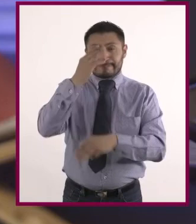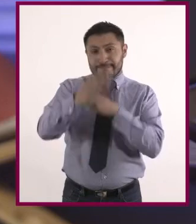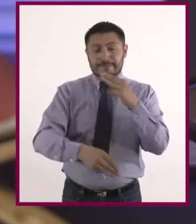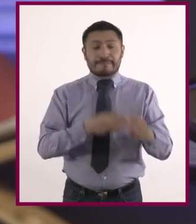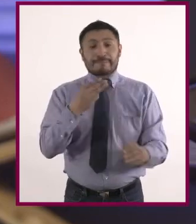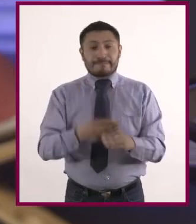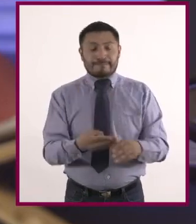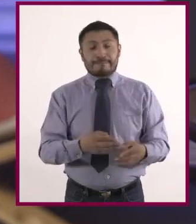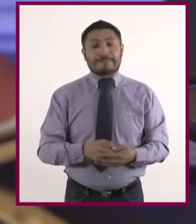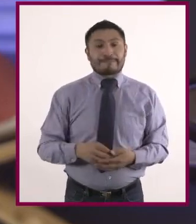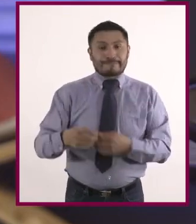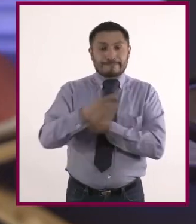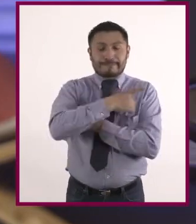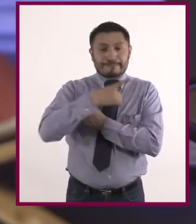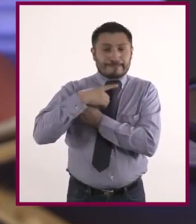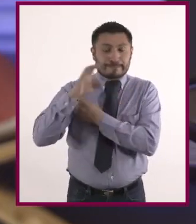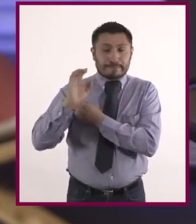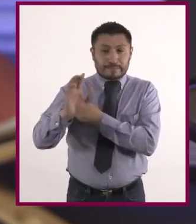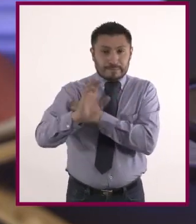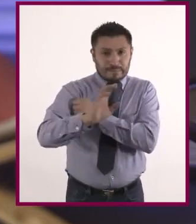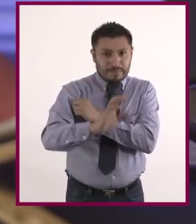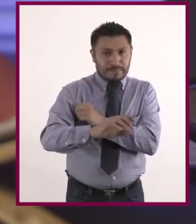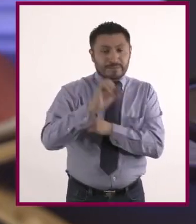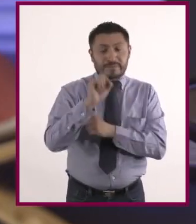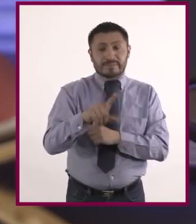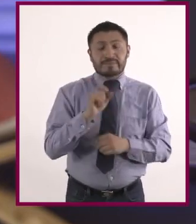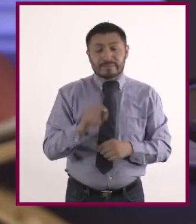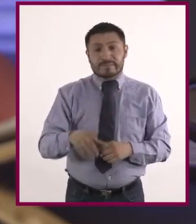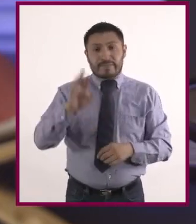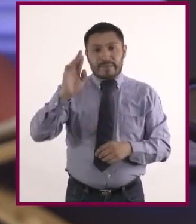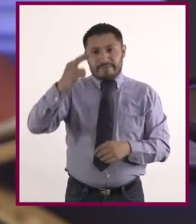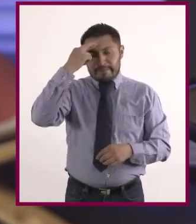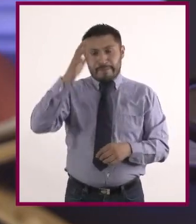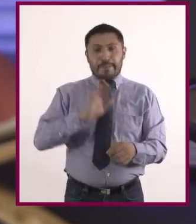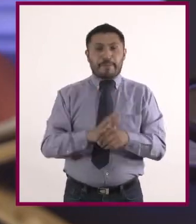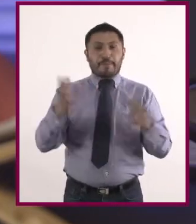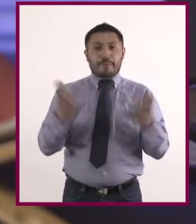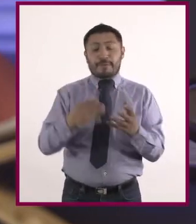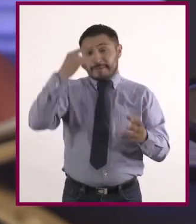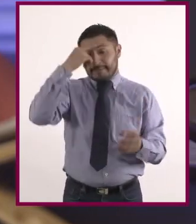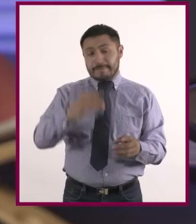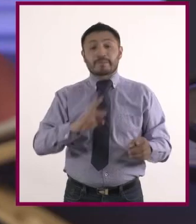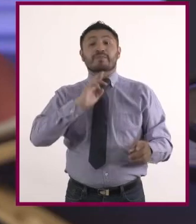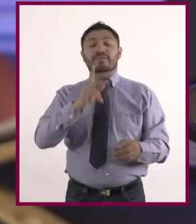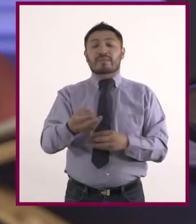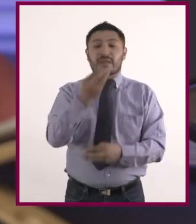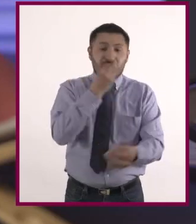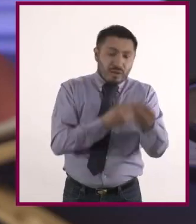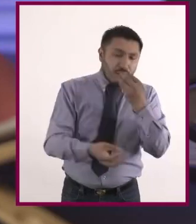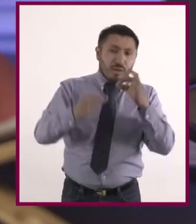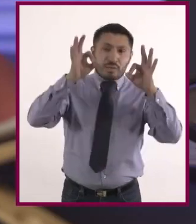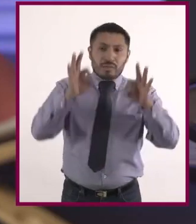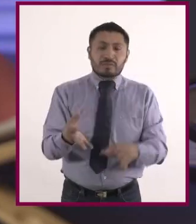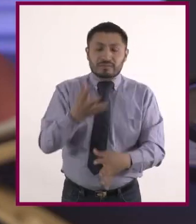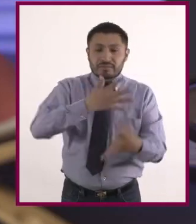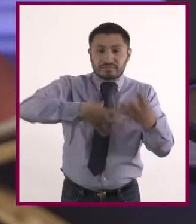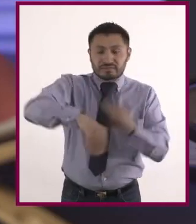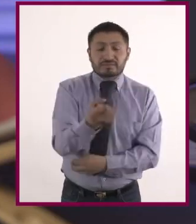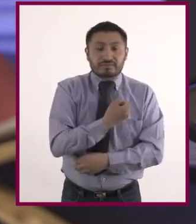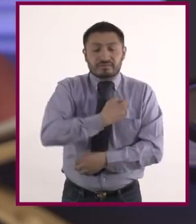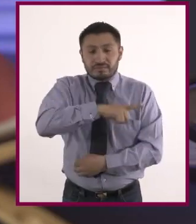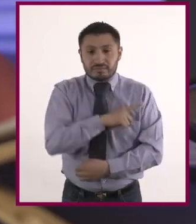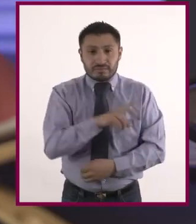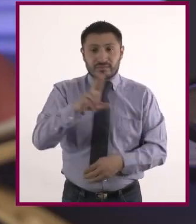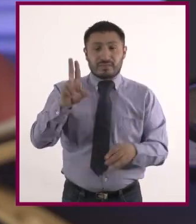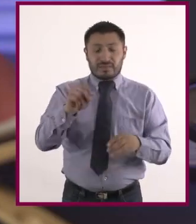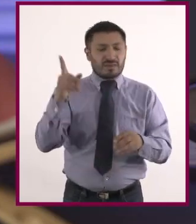vivos. Por supuesto, también tomar en cuenta lo que necesitamos entender y hacer para conseguir y llevar una dieta sana y sustentable que no implique platillos